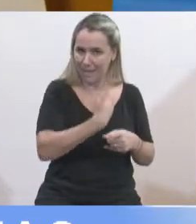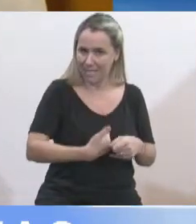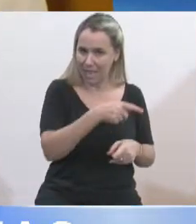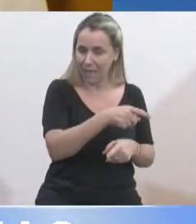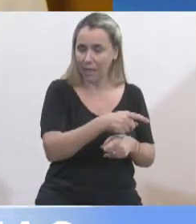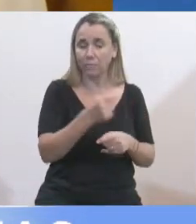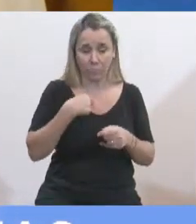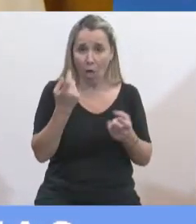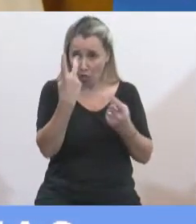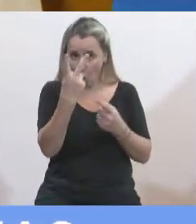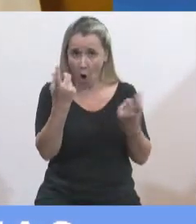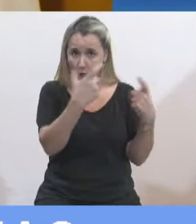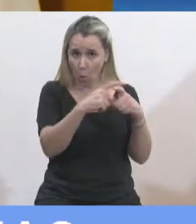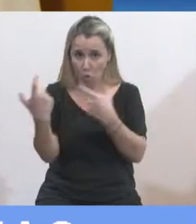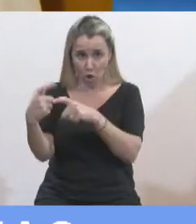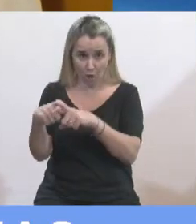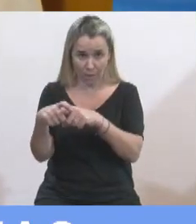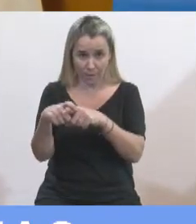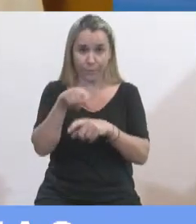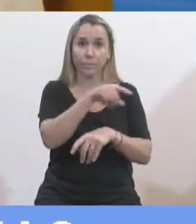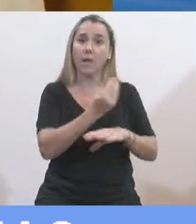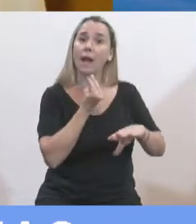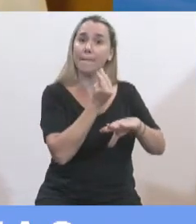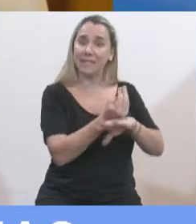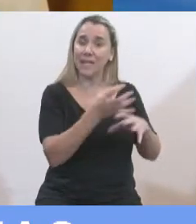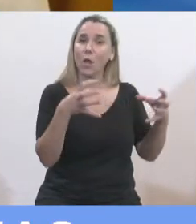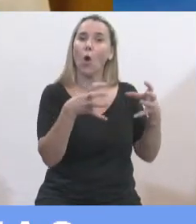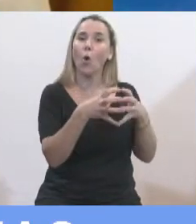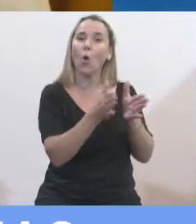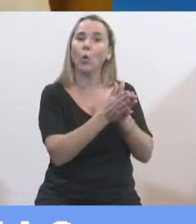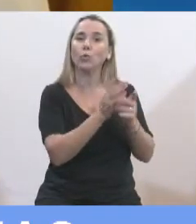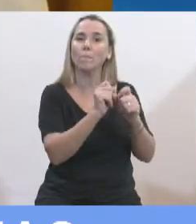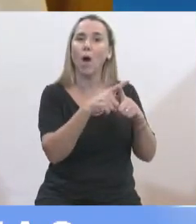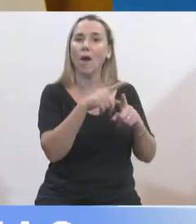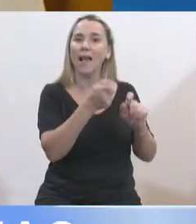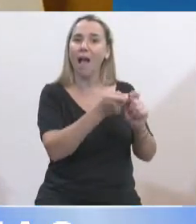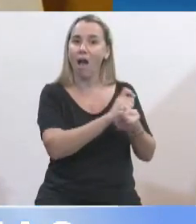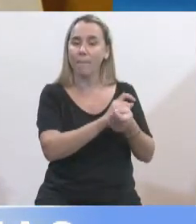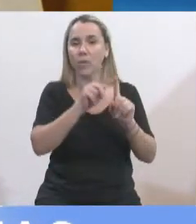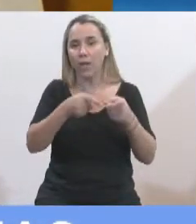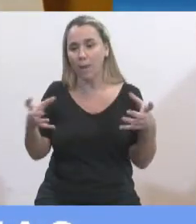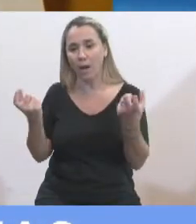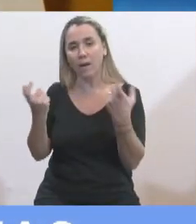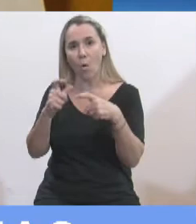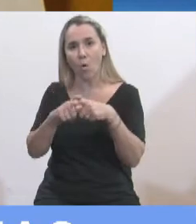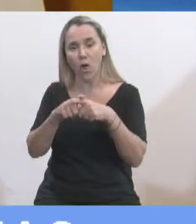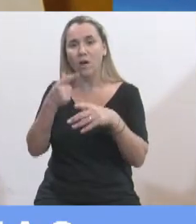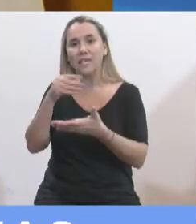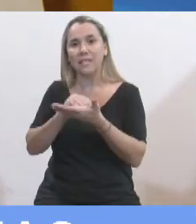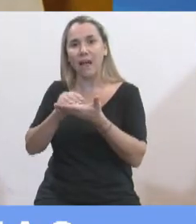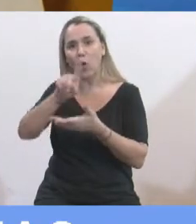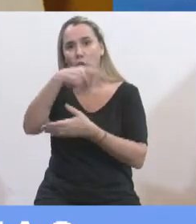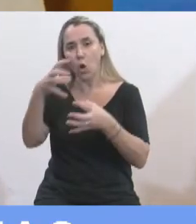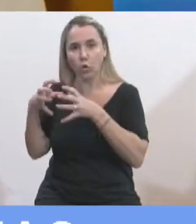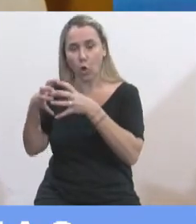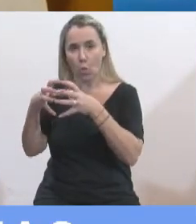dos reuniones, la reunión con los representantes Juntos por el Cambio, y también con los senadores de los otros bloques, las otras